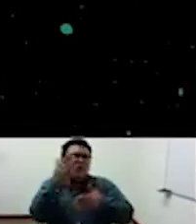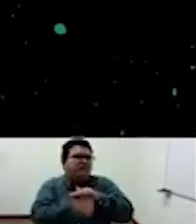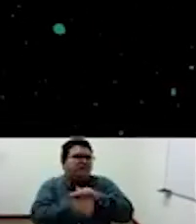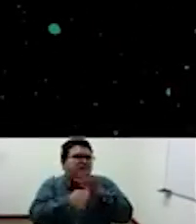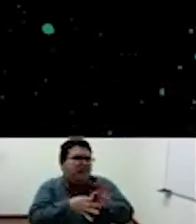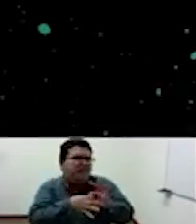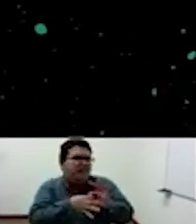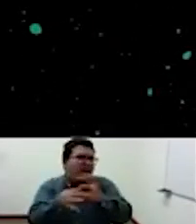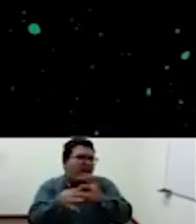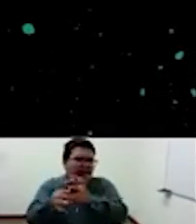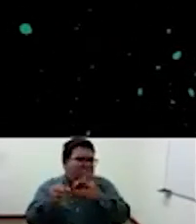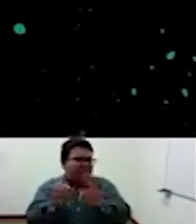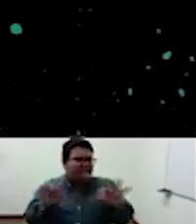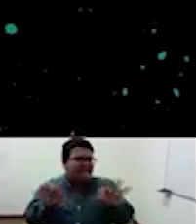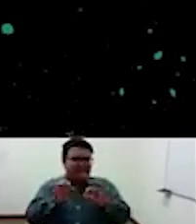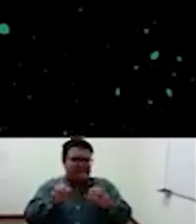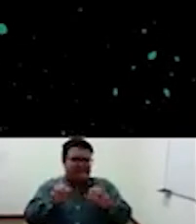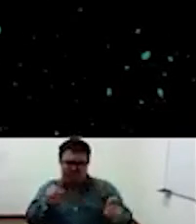momentico